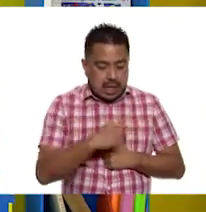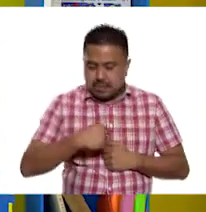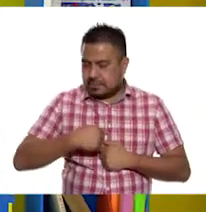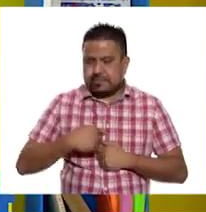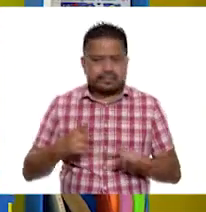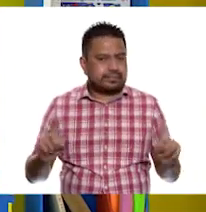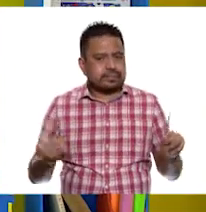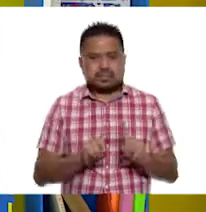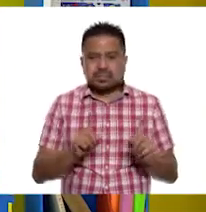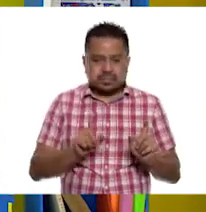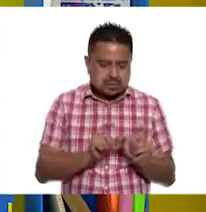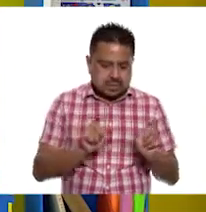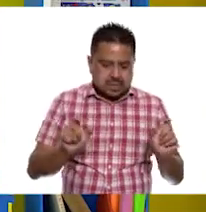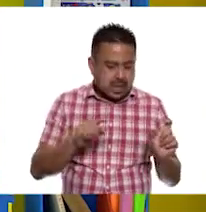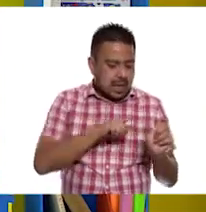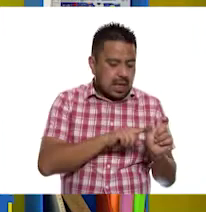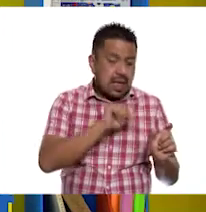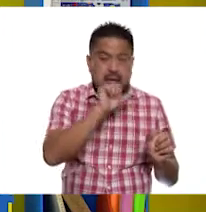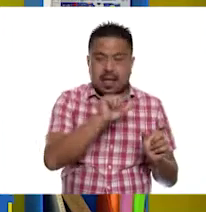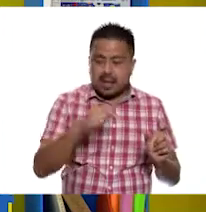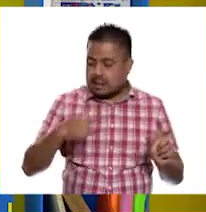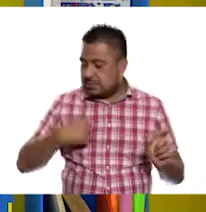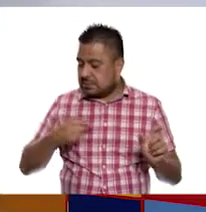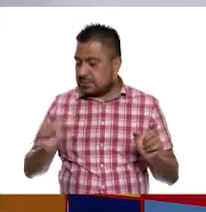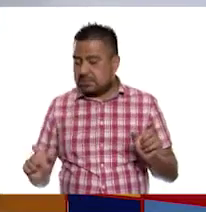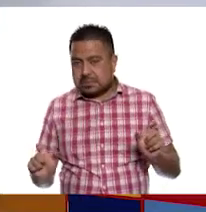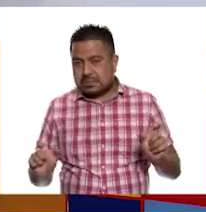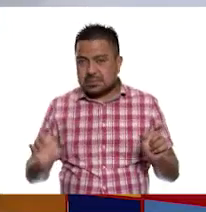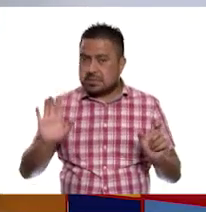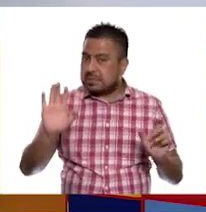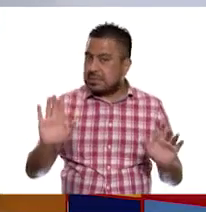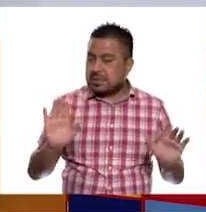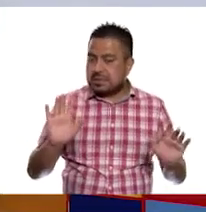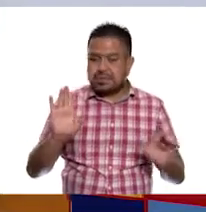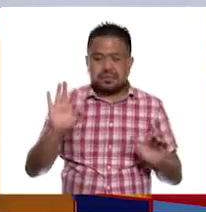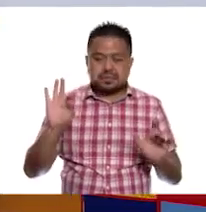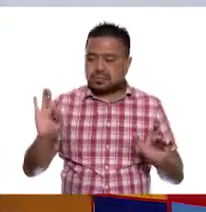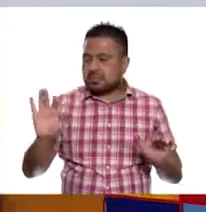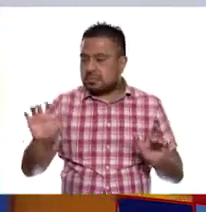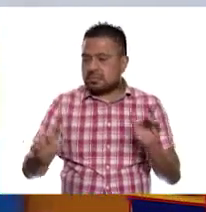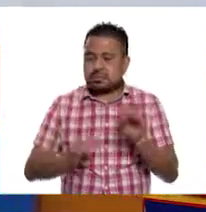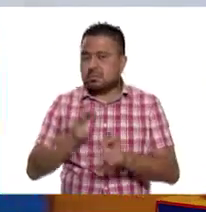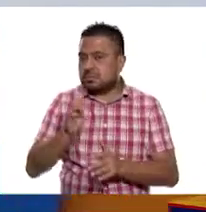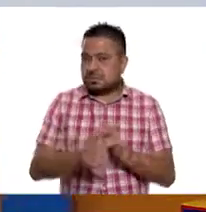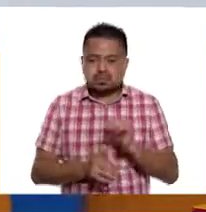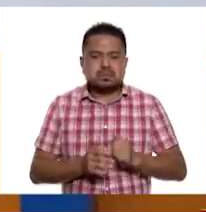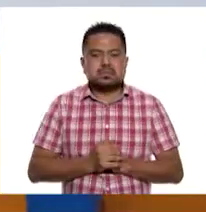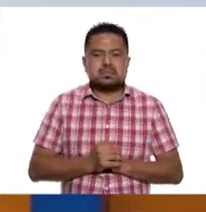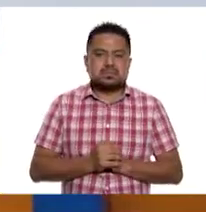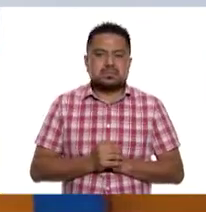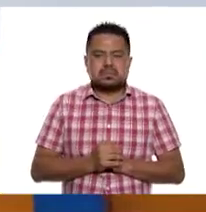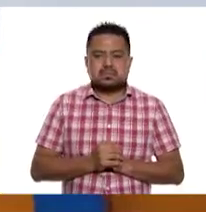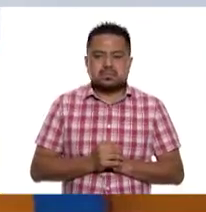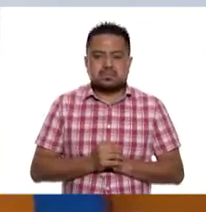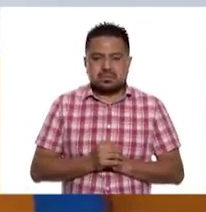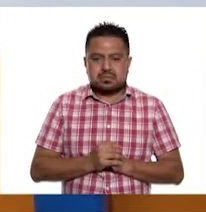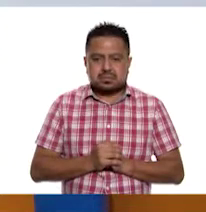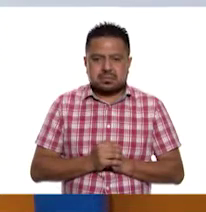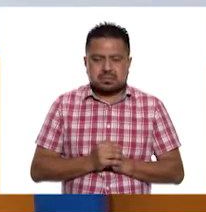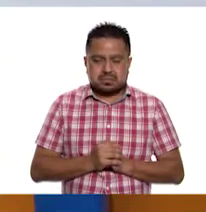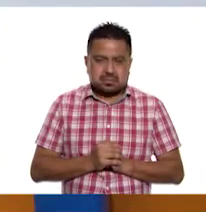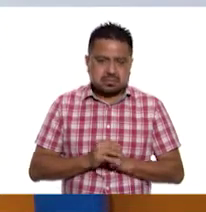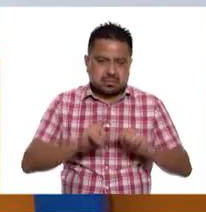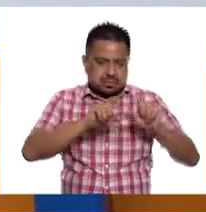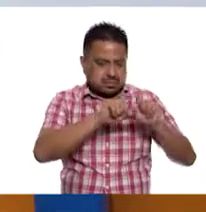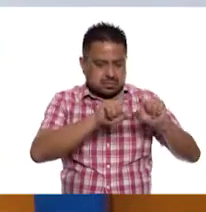a mis. Muy bien. Amigos y punto final. Ahí está. De acuerdo. Con